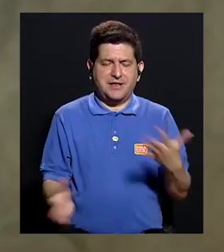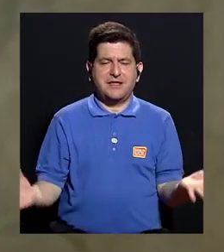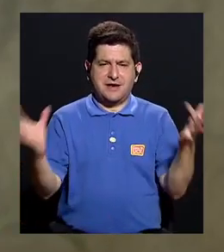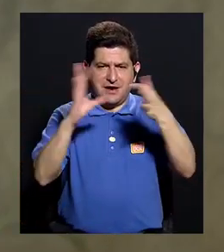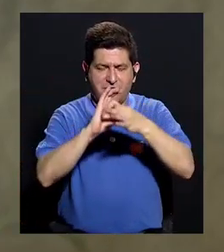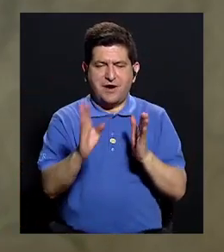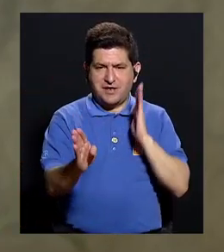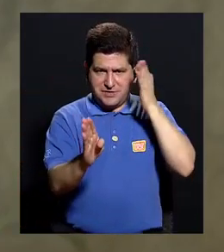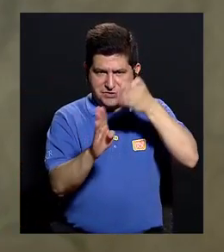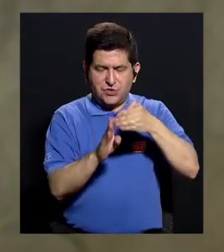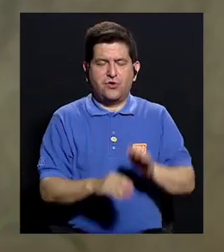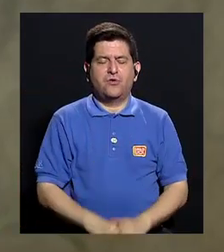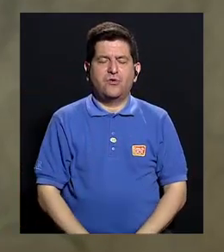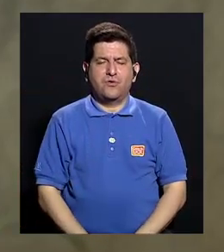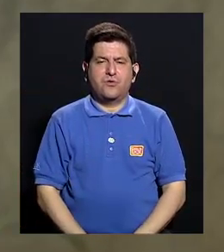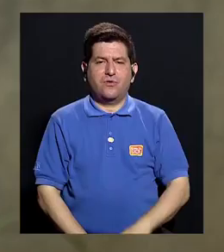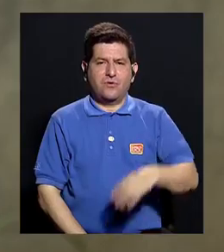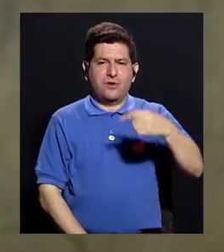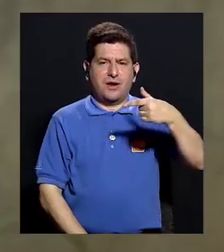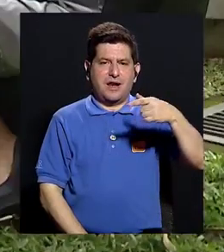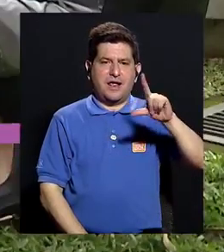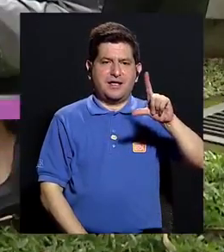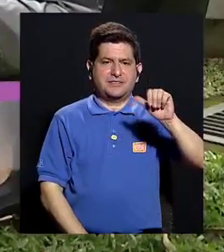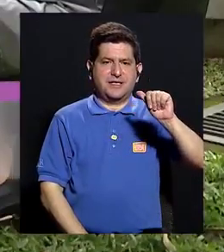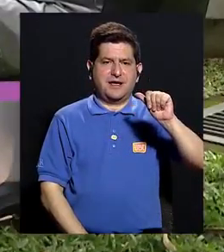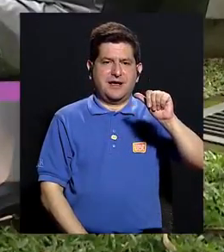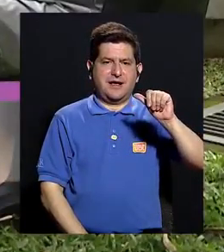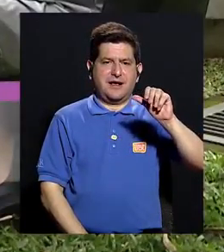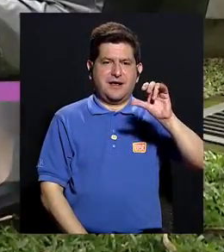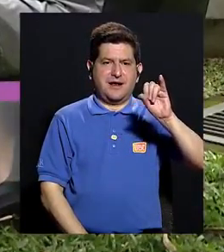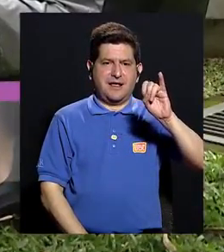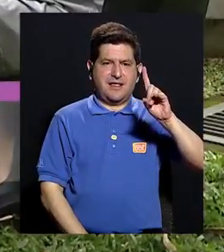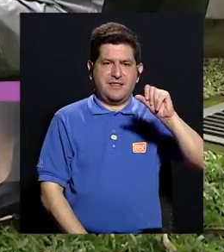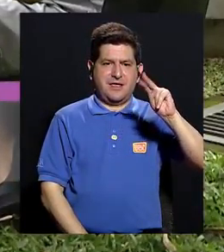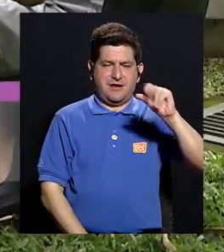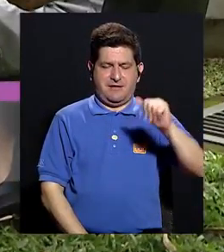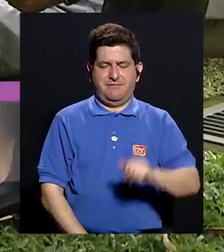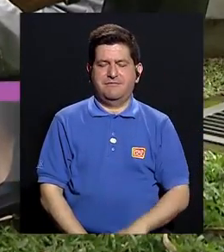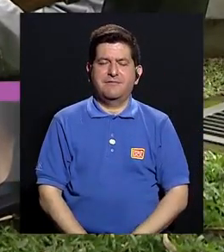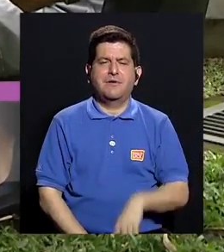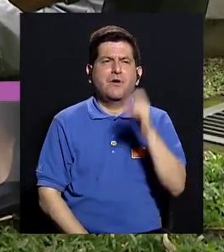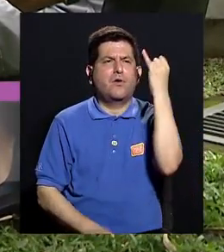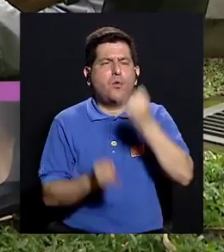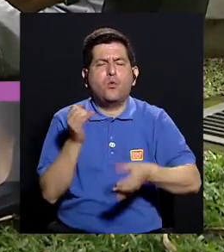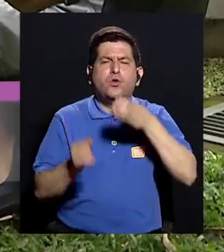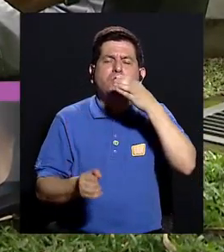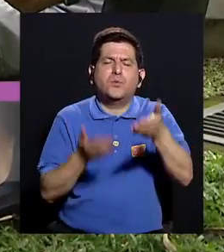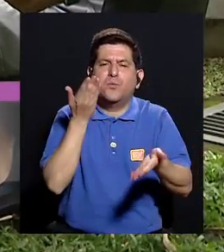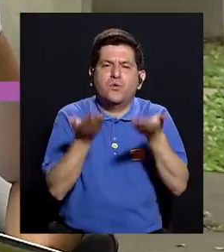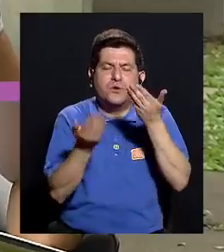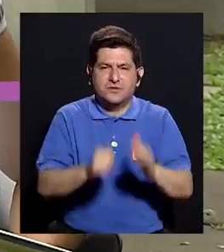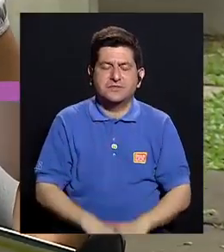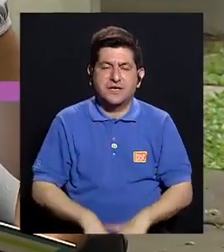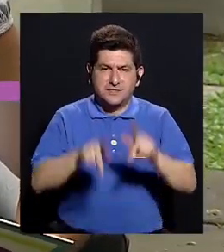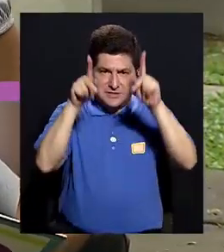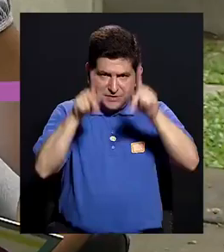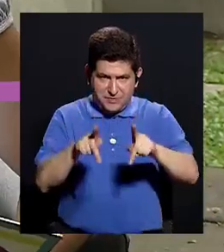mencioné anteriormente que tienen relación directa con las gladinas. Kimberly, ya para finalizar, una última recomendación.